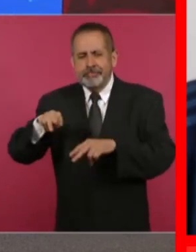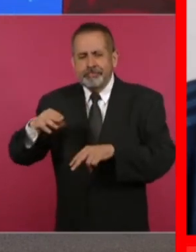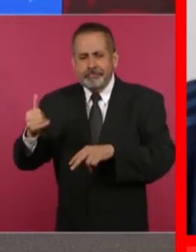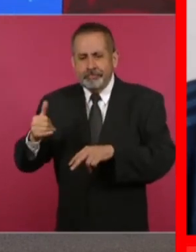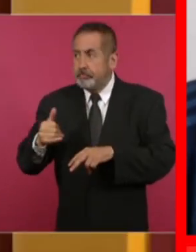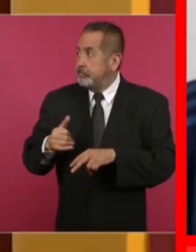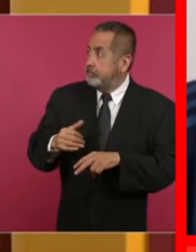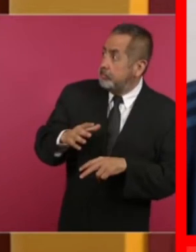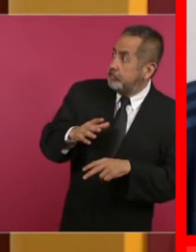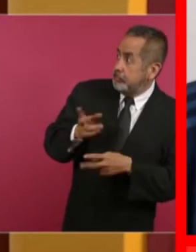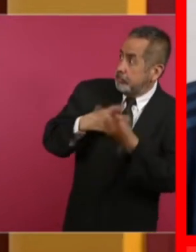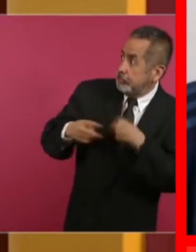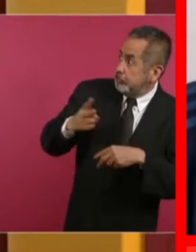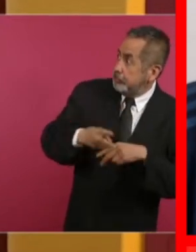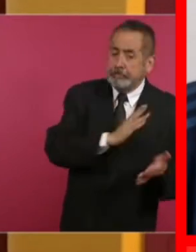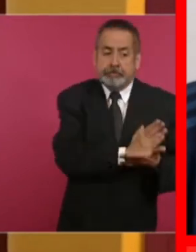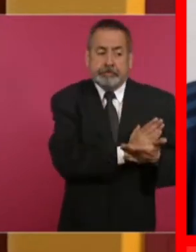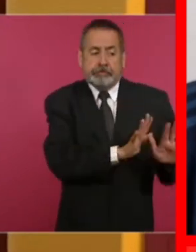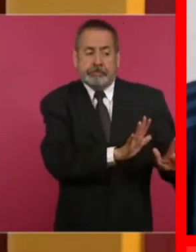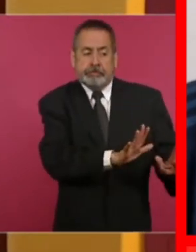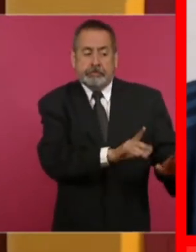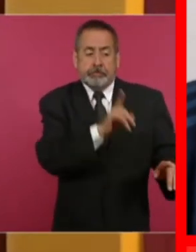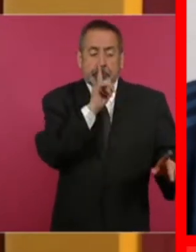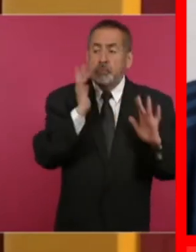los fines de semana, paraban.